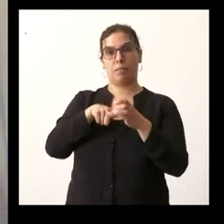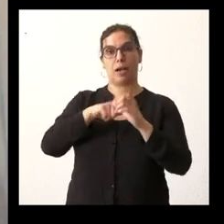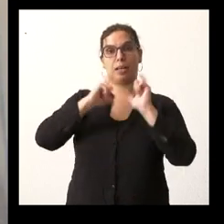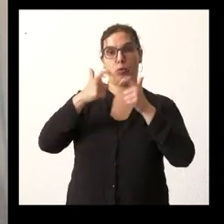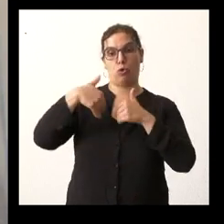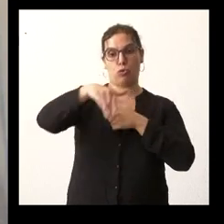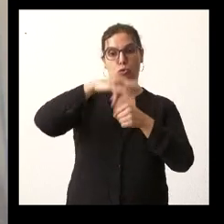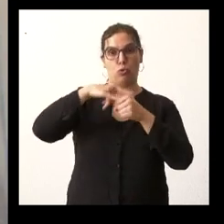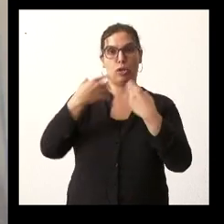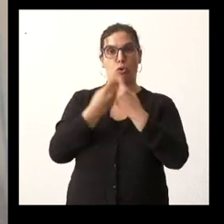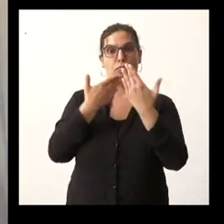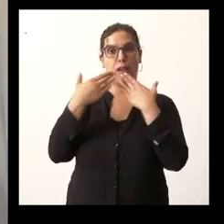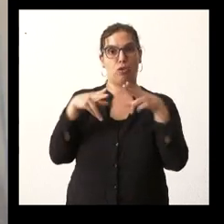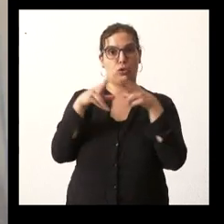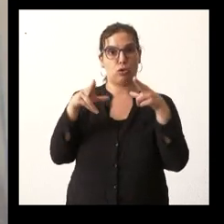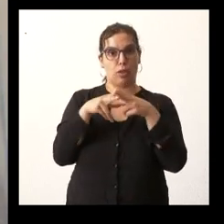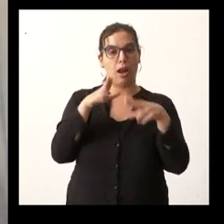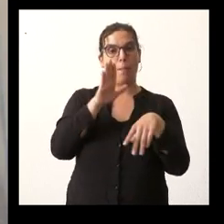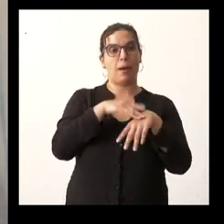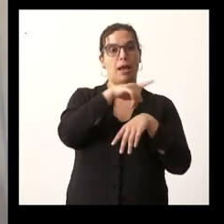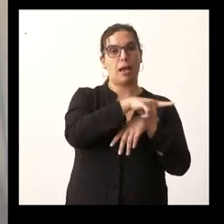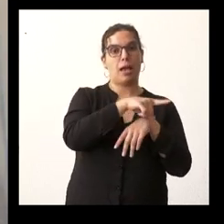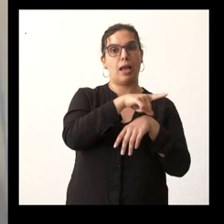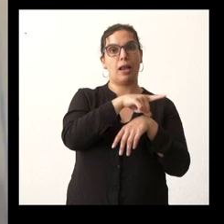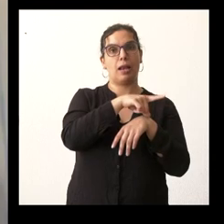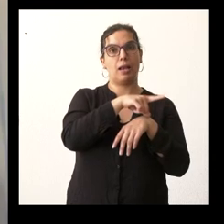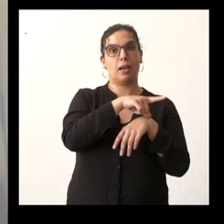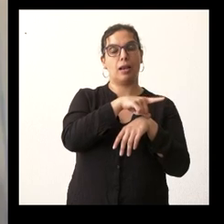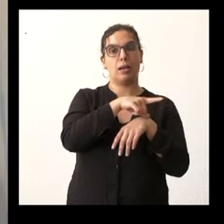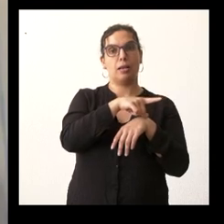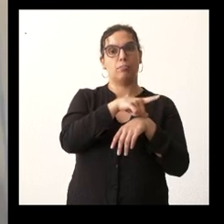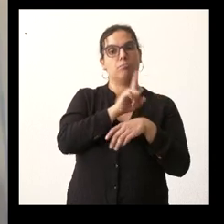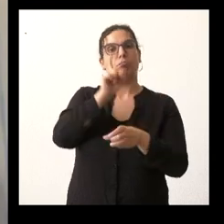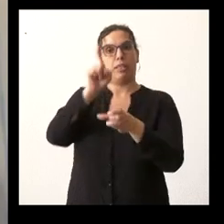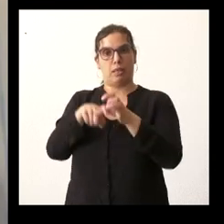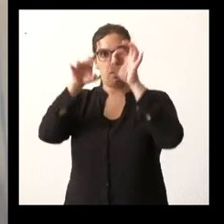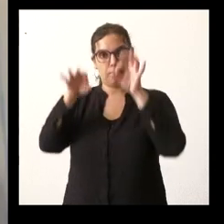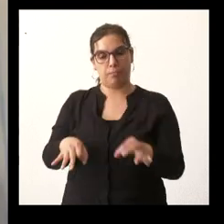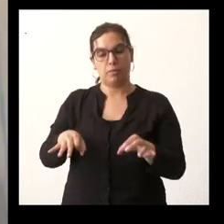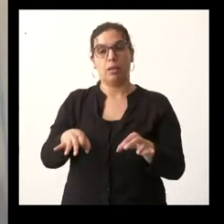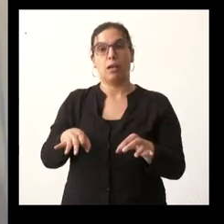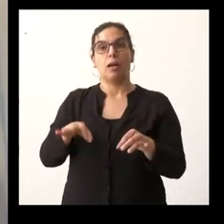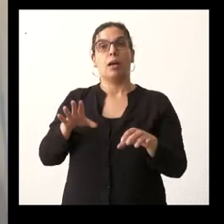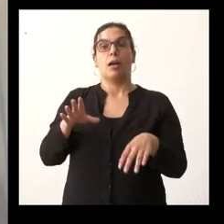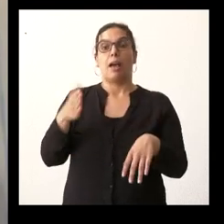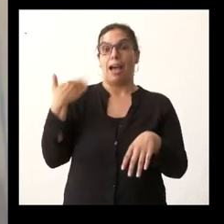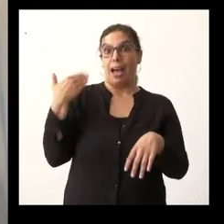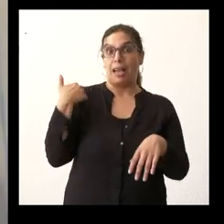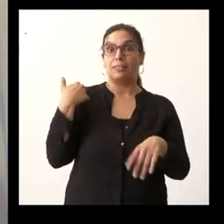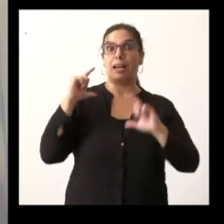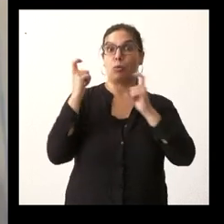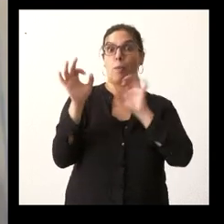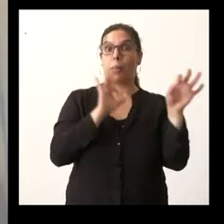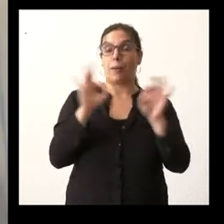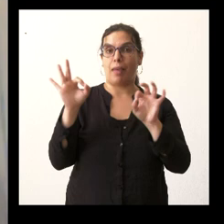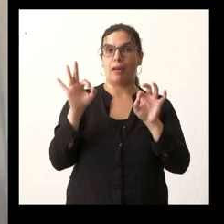social para darle su sitio antes del positivo del presidente Mañueco en COVID no iba a asistir y después del